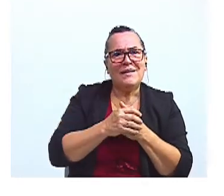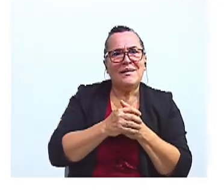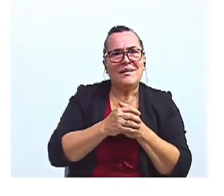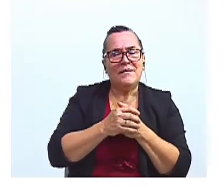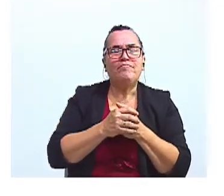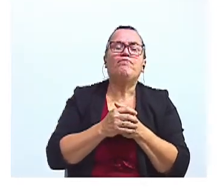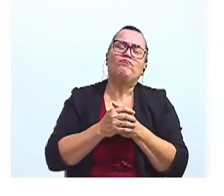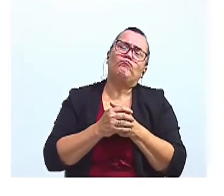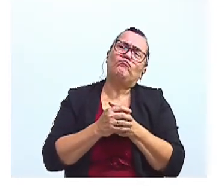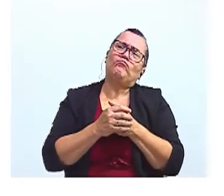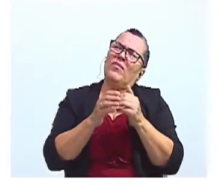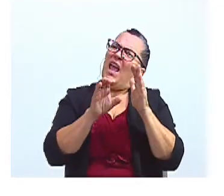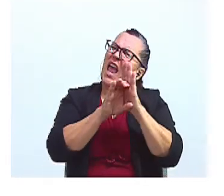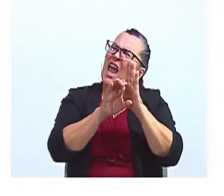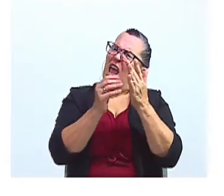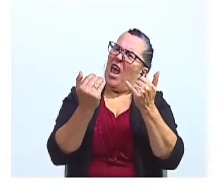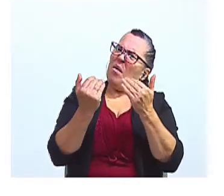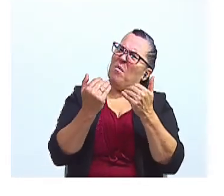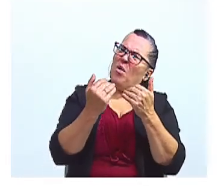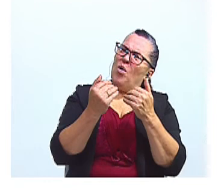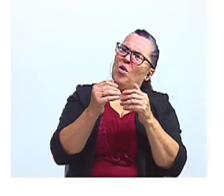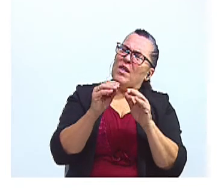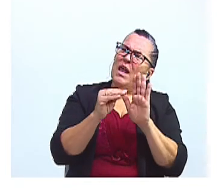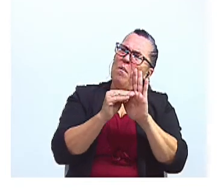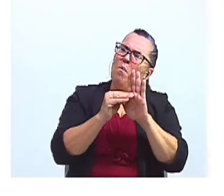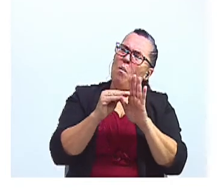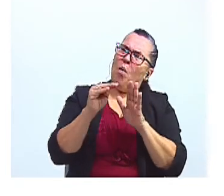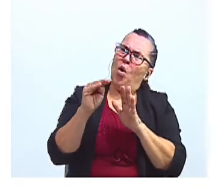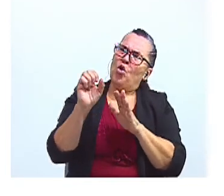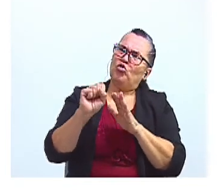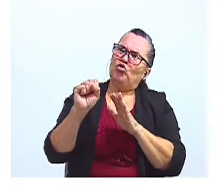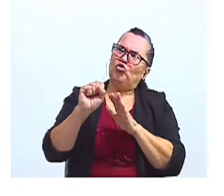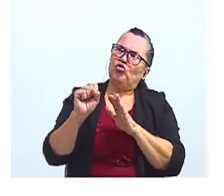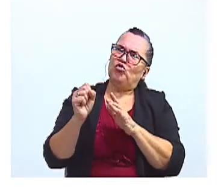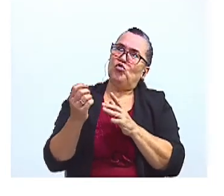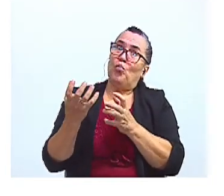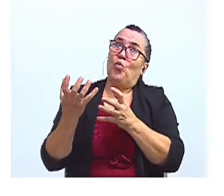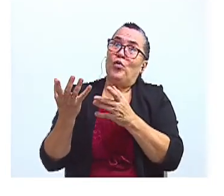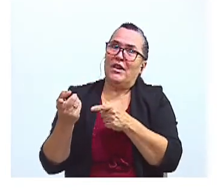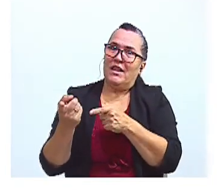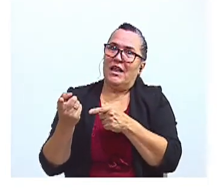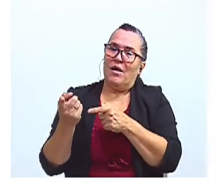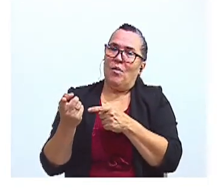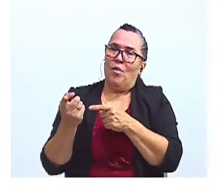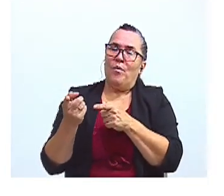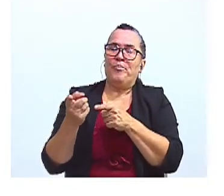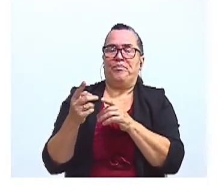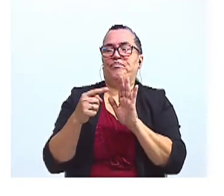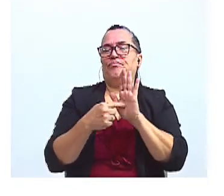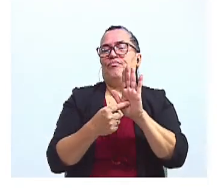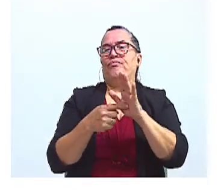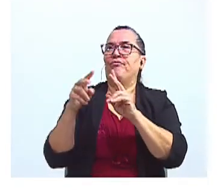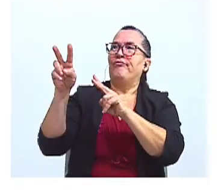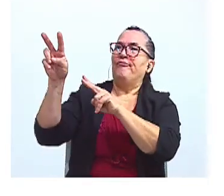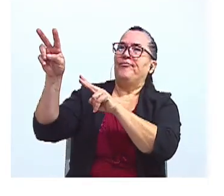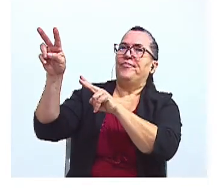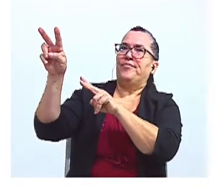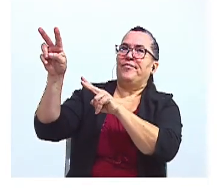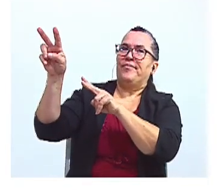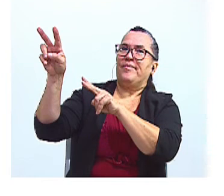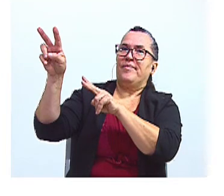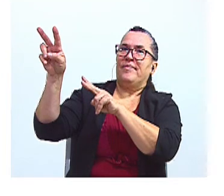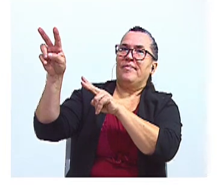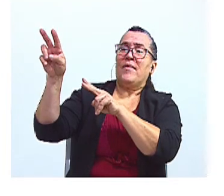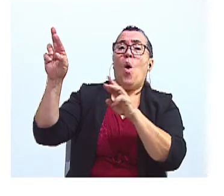¿Me puede dar un ejemplo del modo subjuntivo? Ay, claro. Mira, mira en esta presentación que te voy a enseñar. Que ojalá